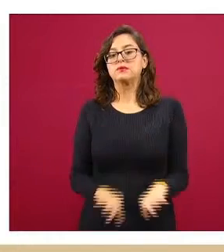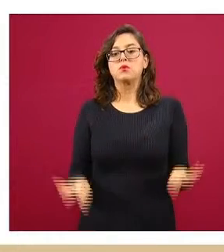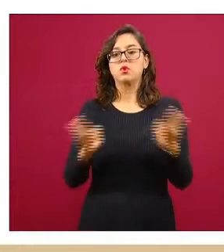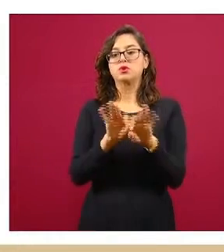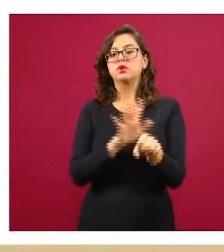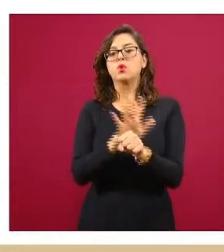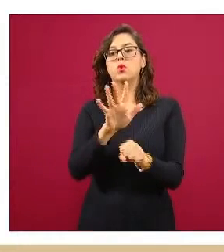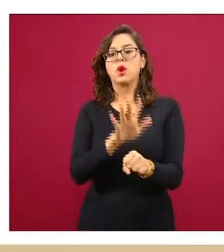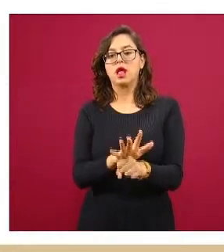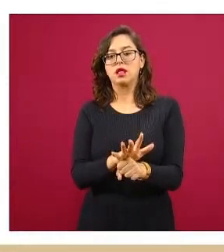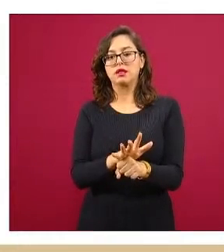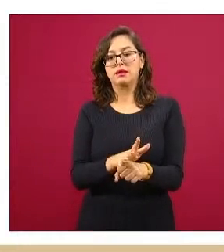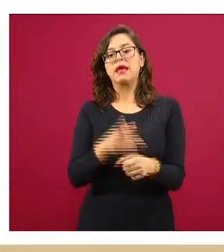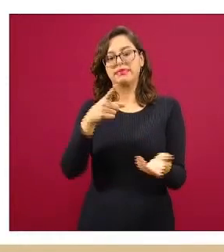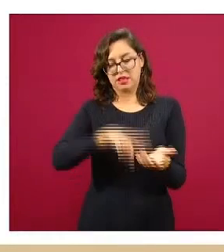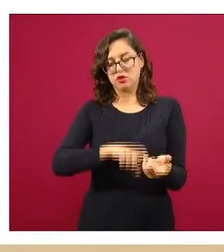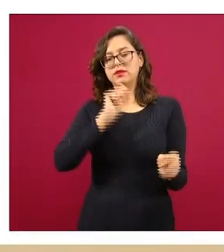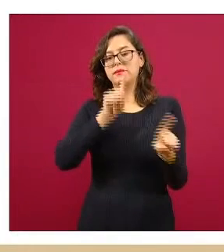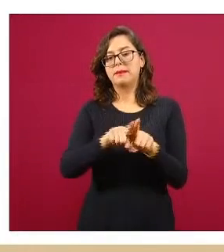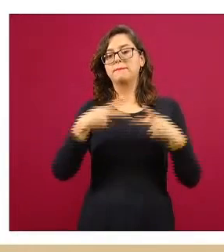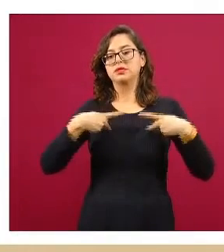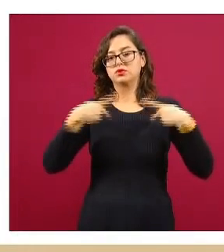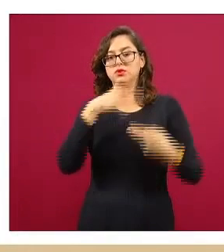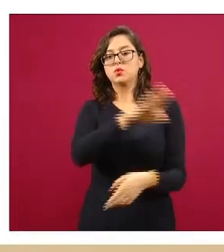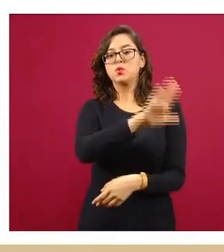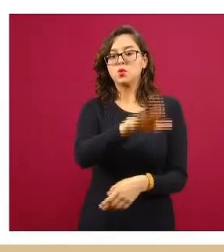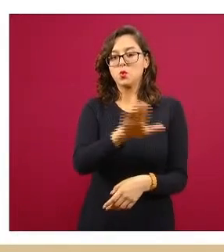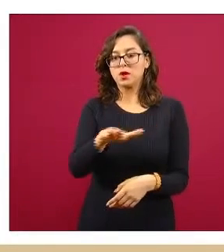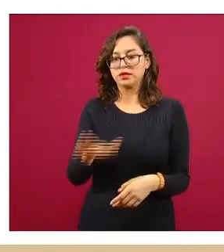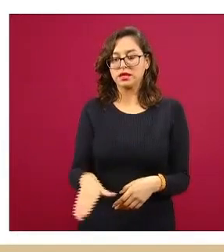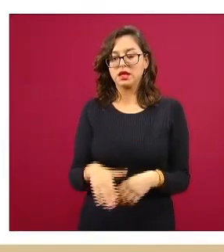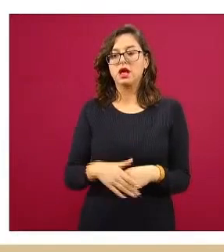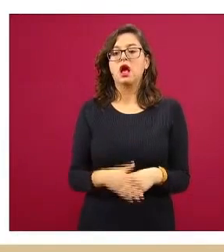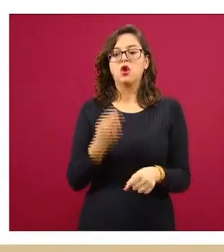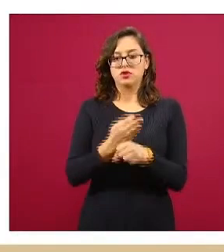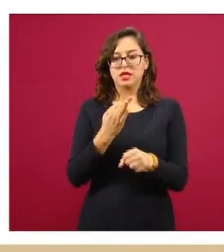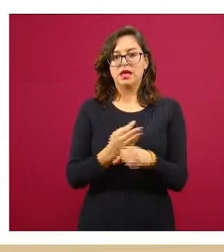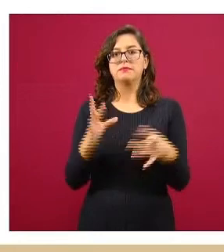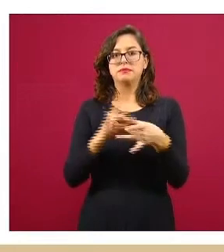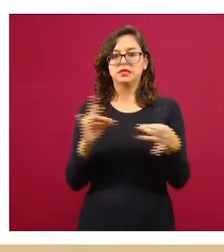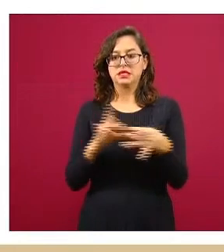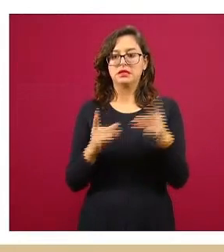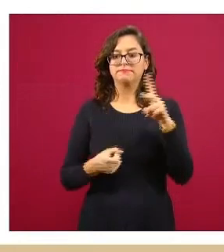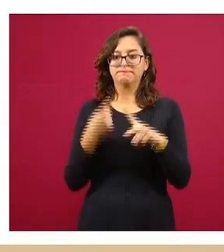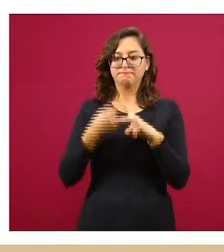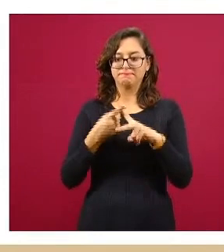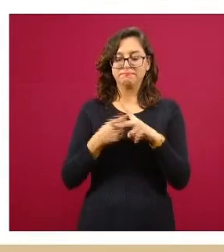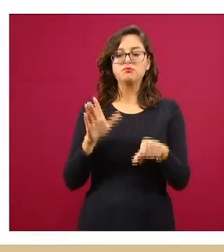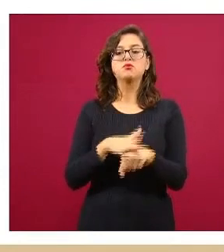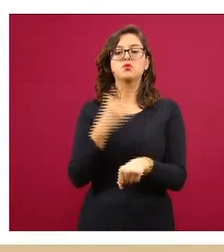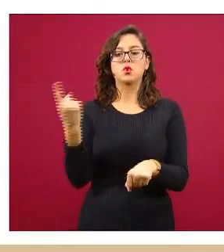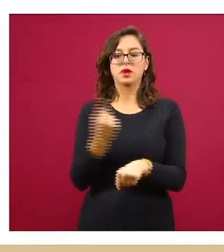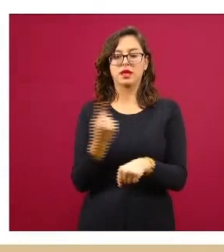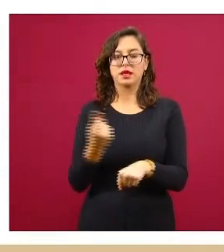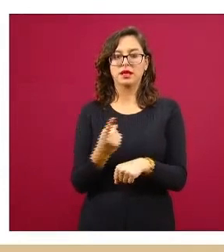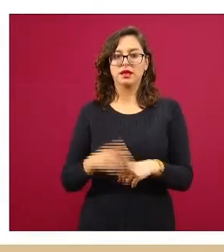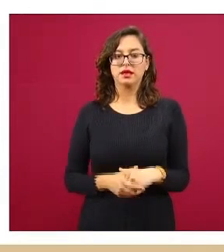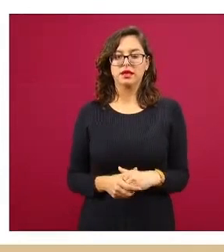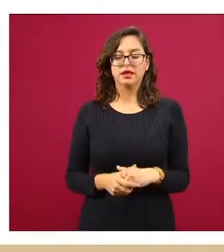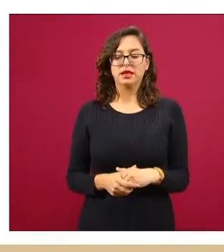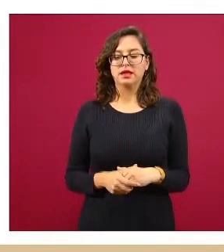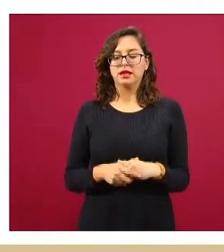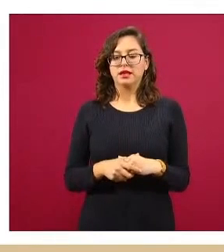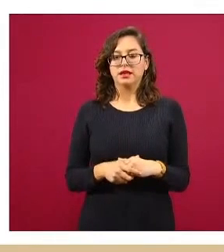son las son las defunciones y ahora que les explico un poco el algoritmo van a entender por qué claramente el